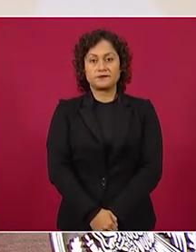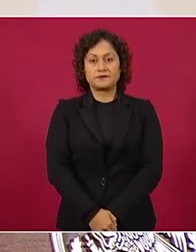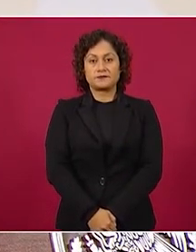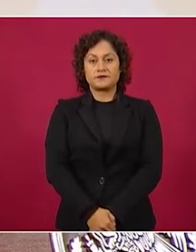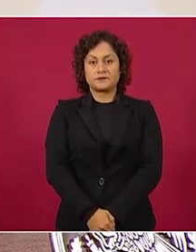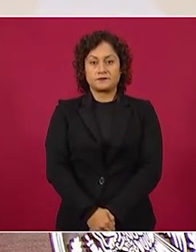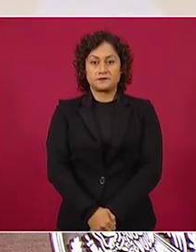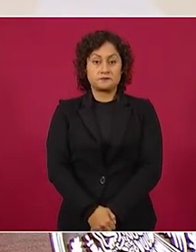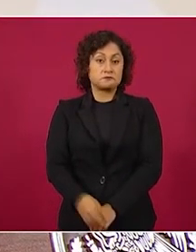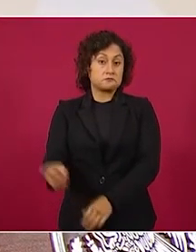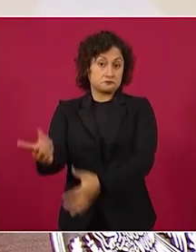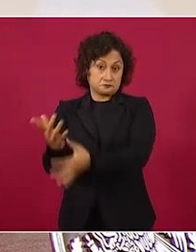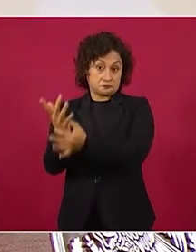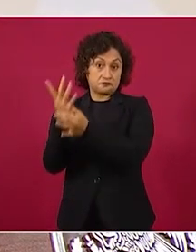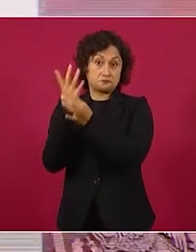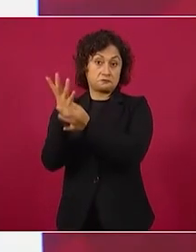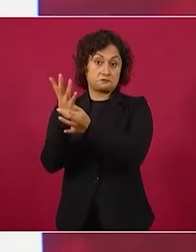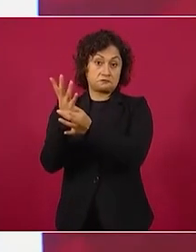de orgullo